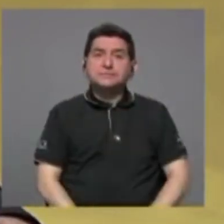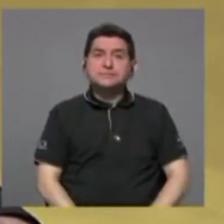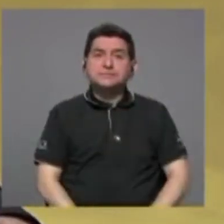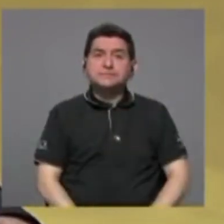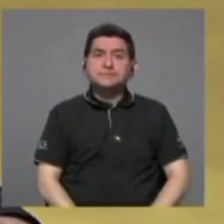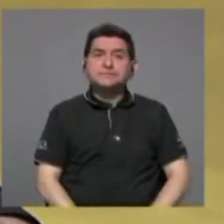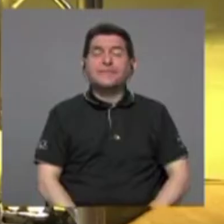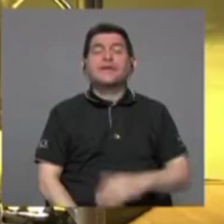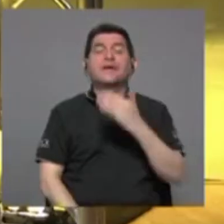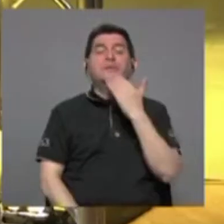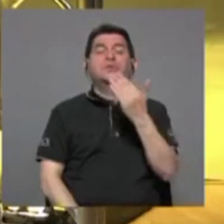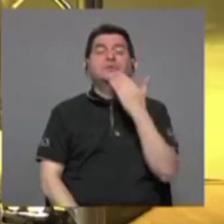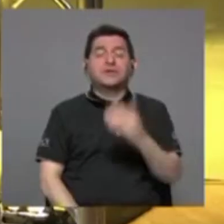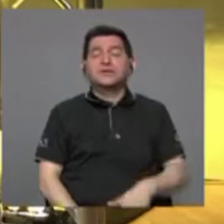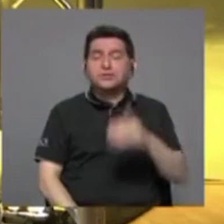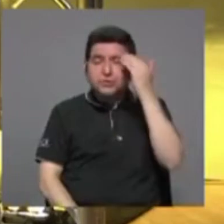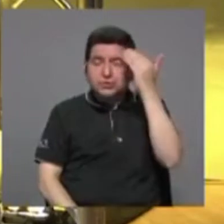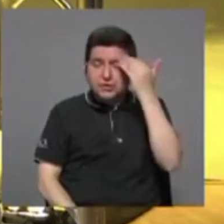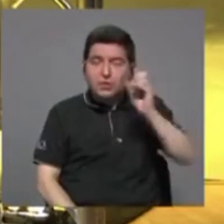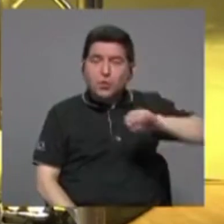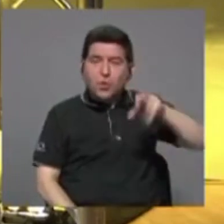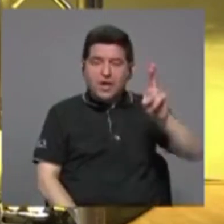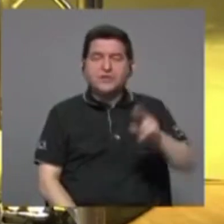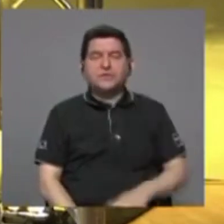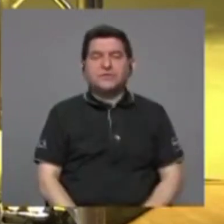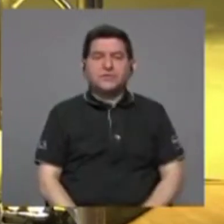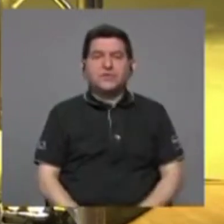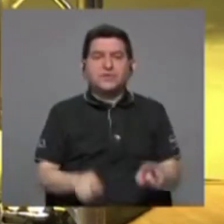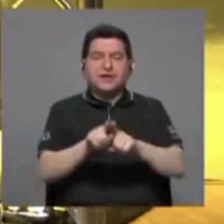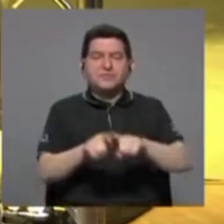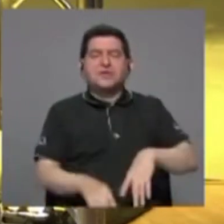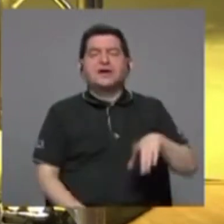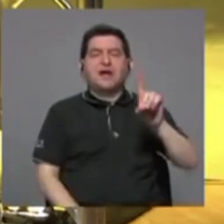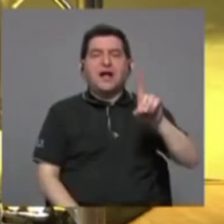Gracias. Saludos, Don Juan. Saludos a doctor Manuel Otero.